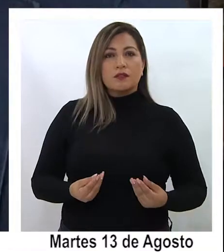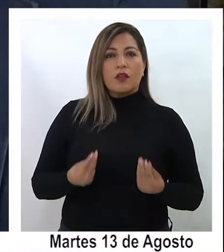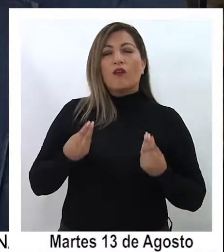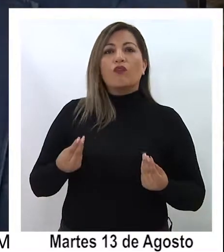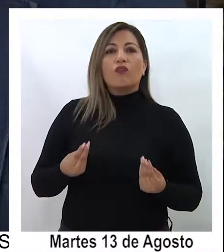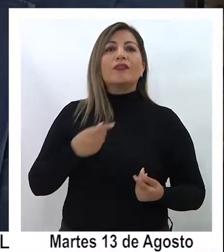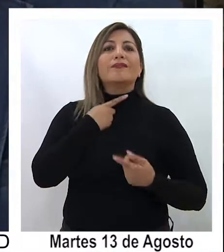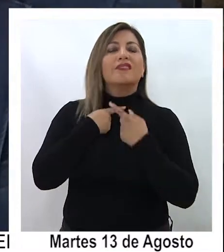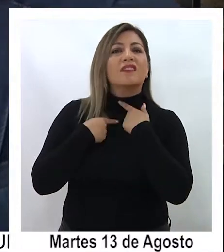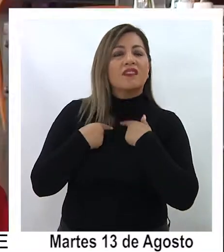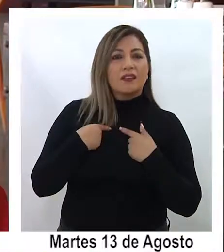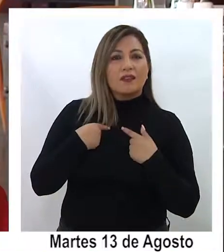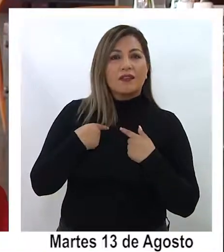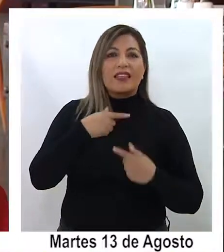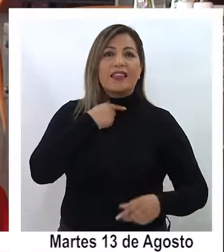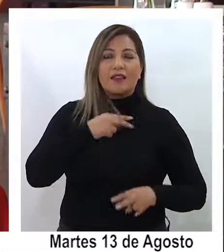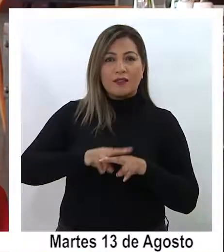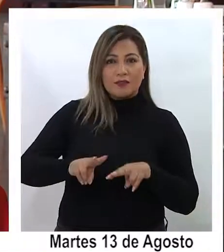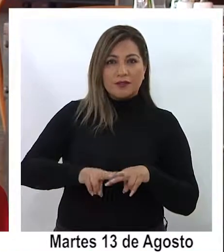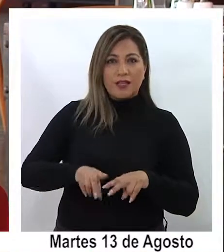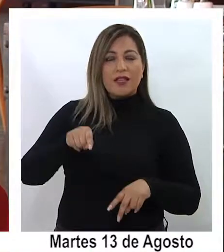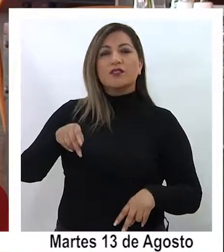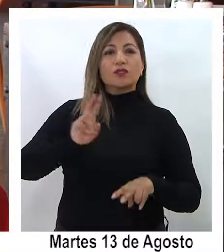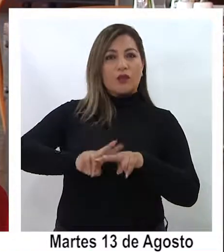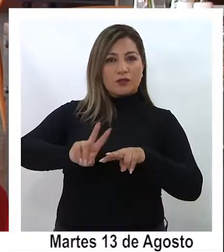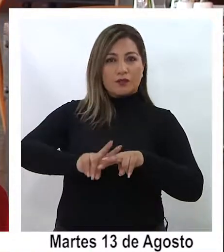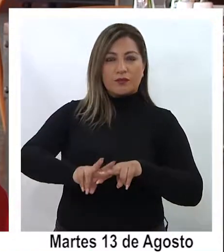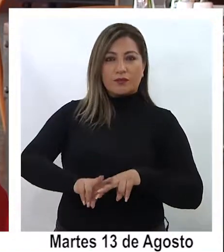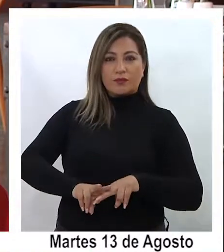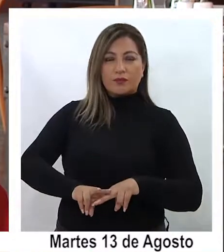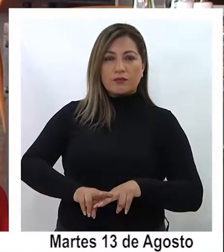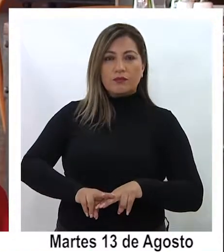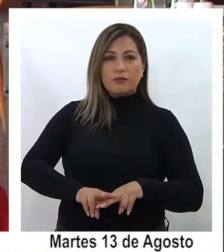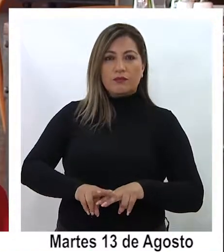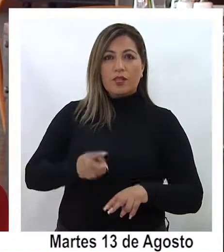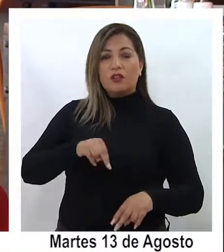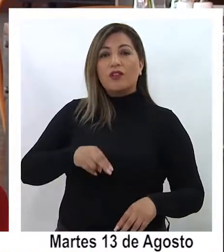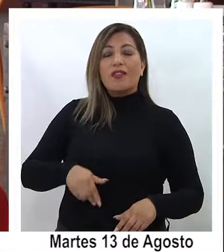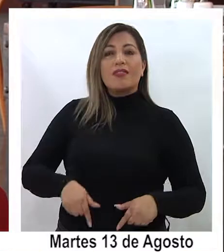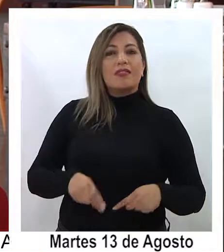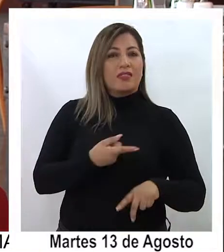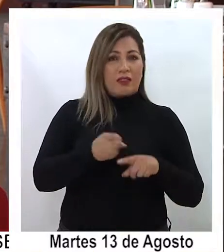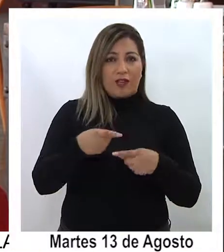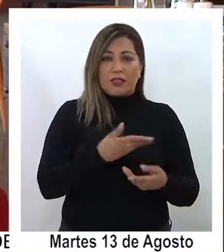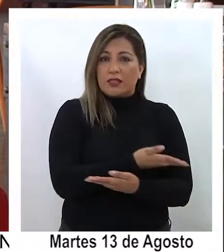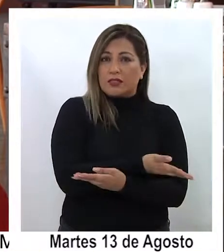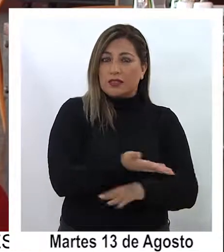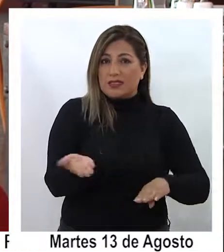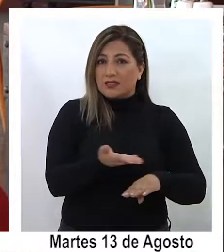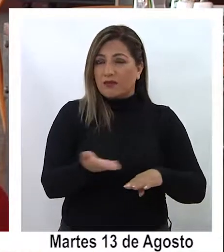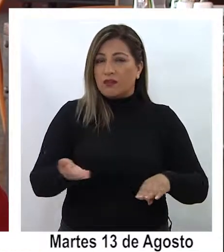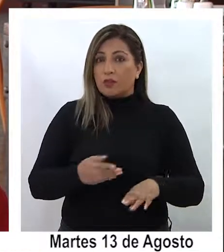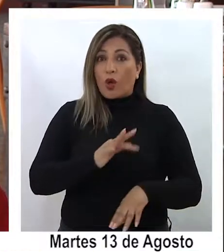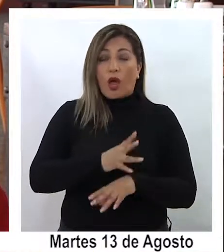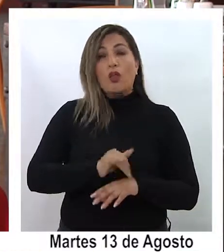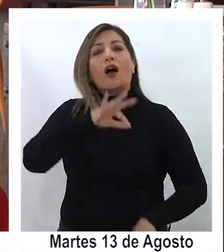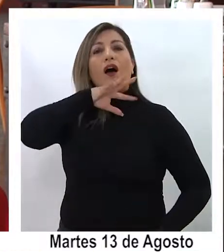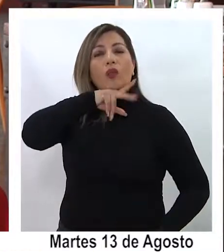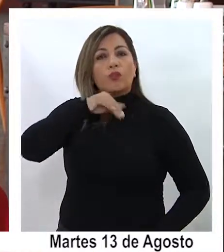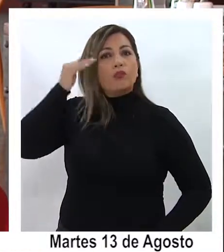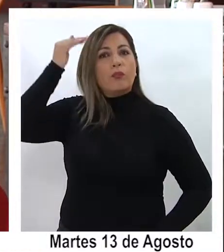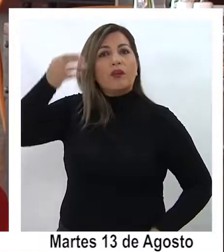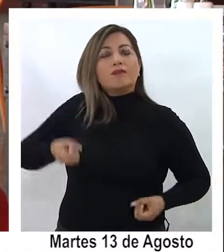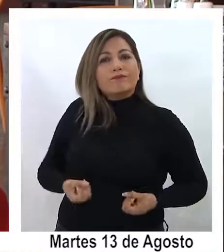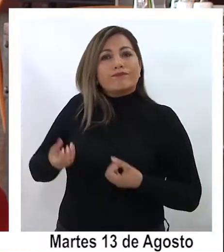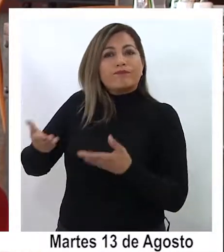intenciones ¿verdad? esto significa poder dignificar el trato que los distintos servicios dan a los adultos mayores en este